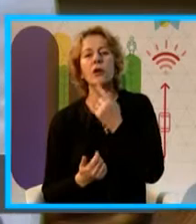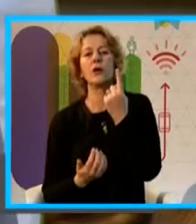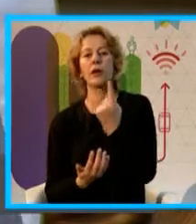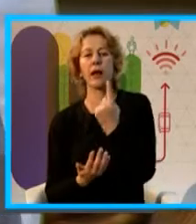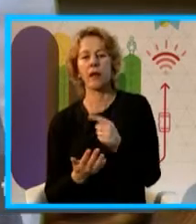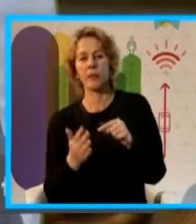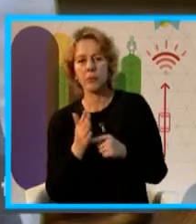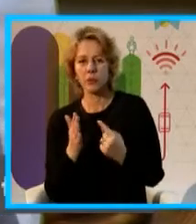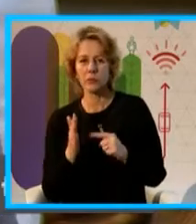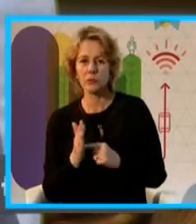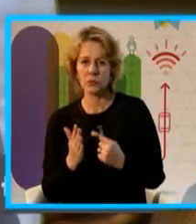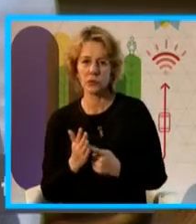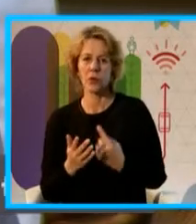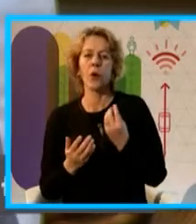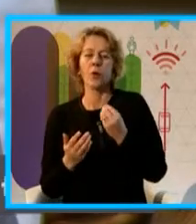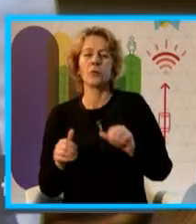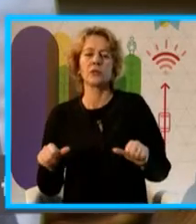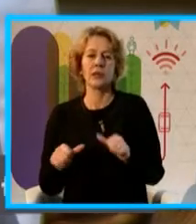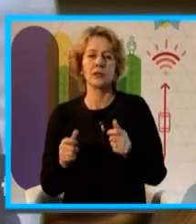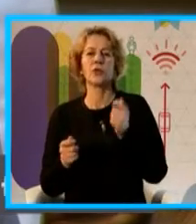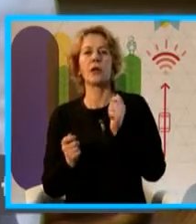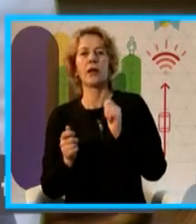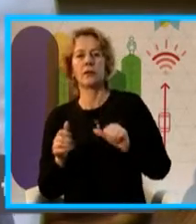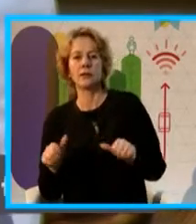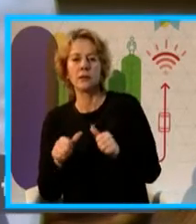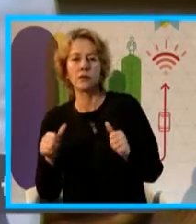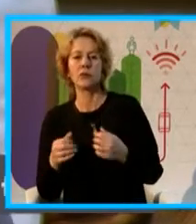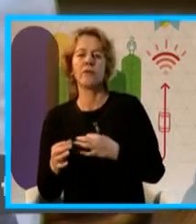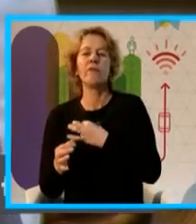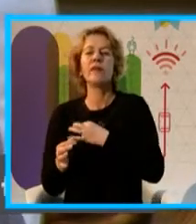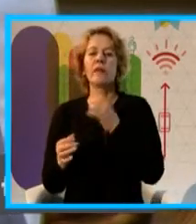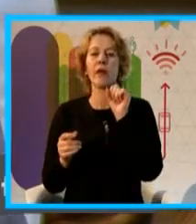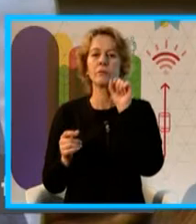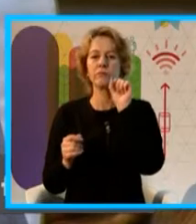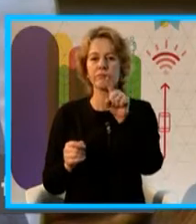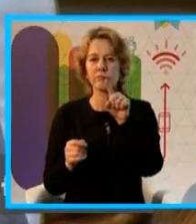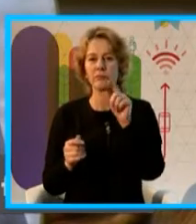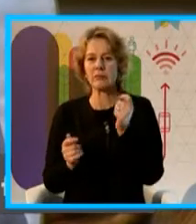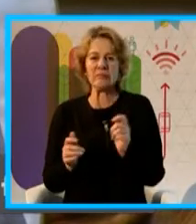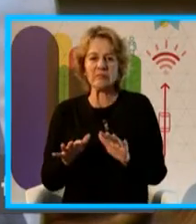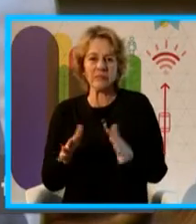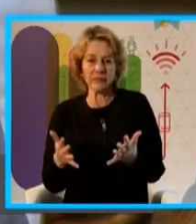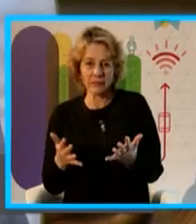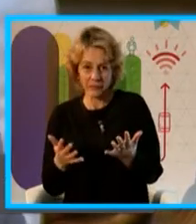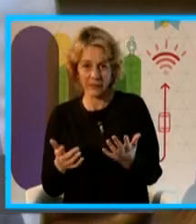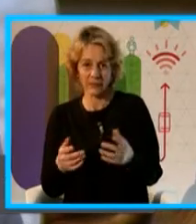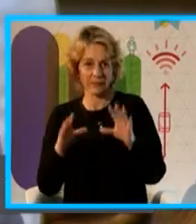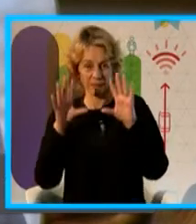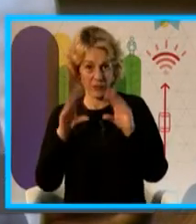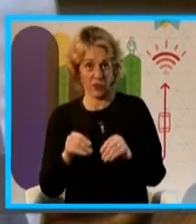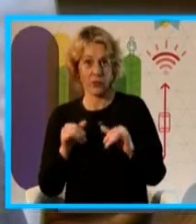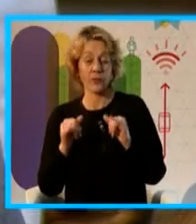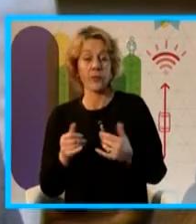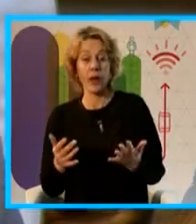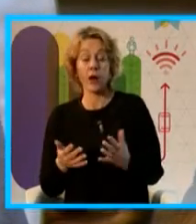que estuvimos hablando recién. Y estamos próximamente por armar el